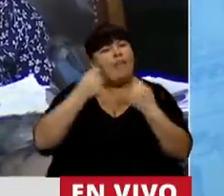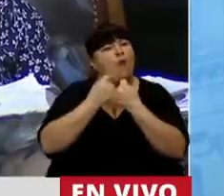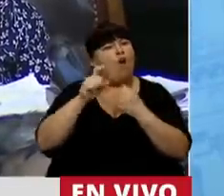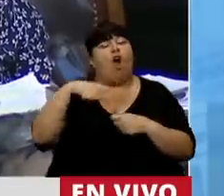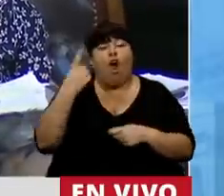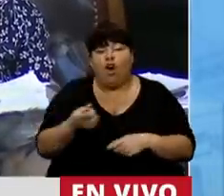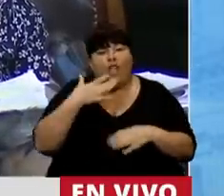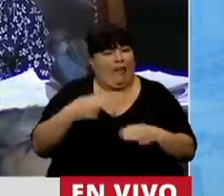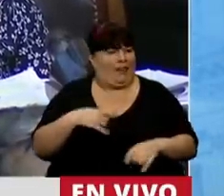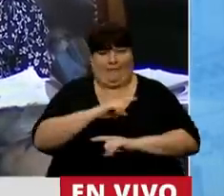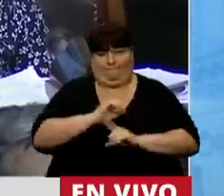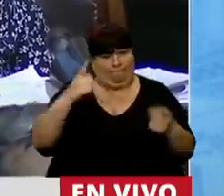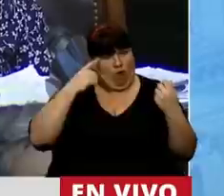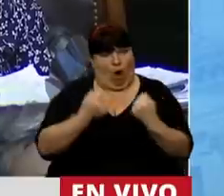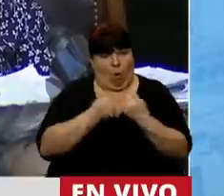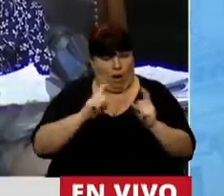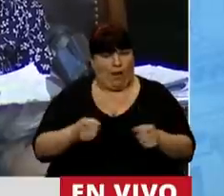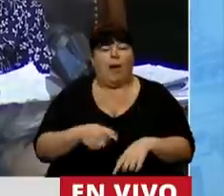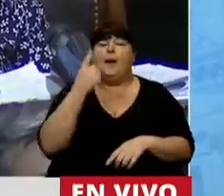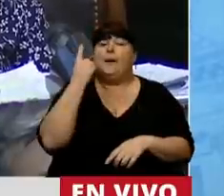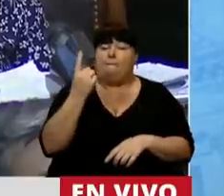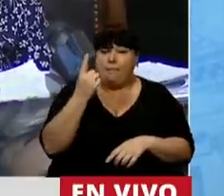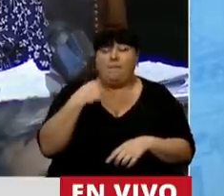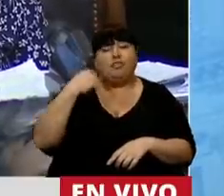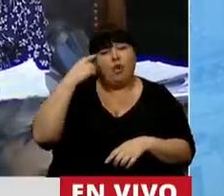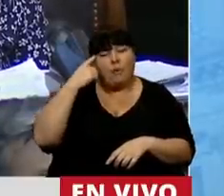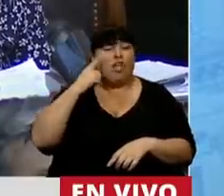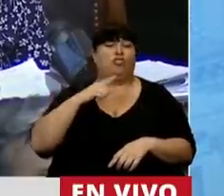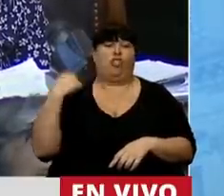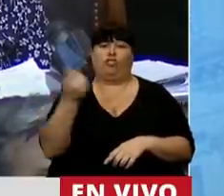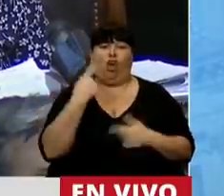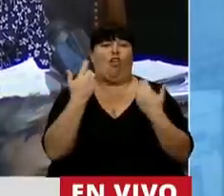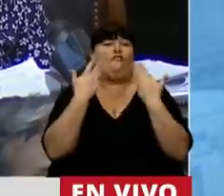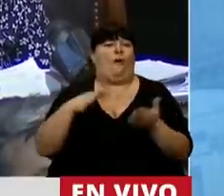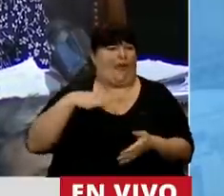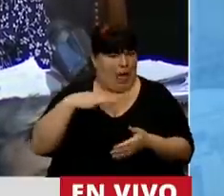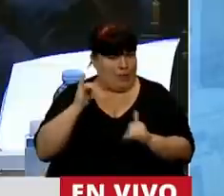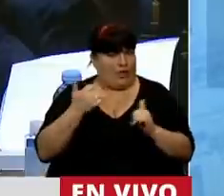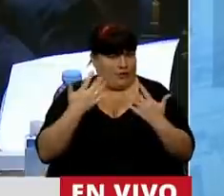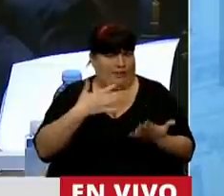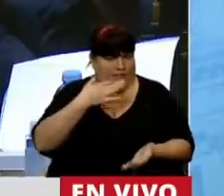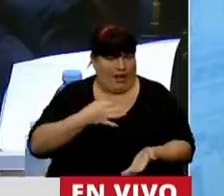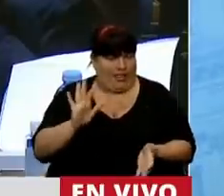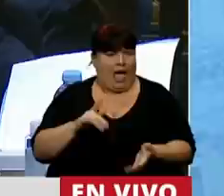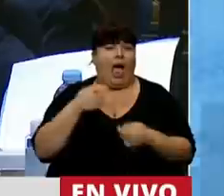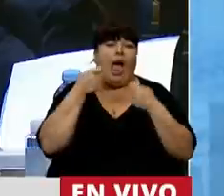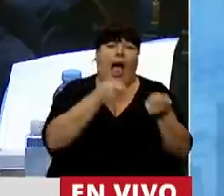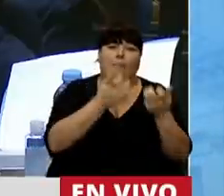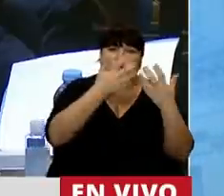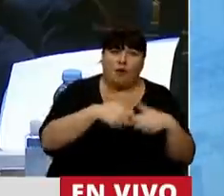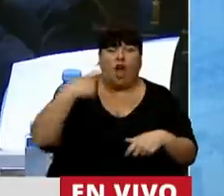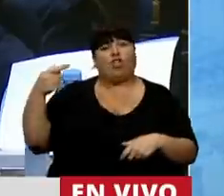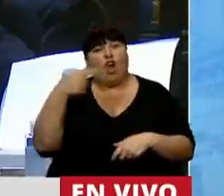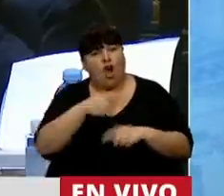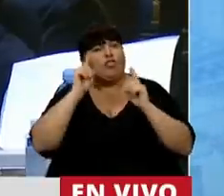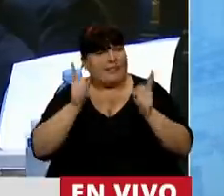otros, sinceramente no. En primer lugar, considero que todos estamos a favor de la vida, es verdad. Tanto los que apoyan este proyecto